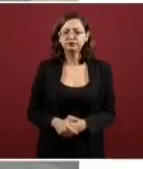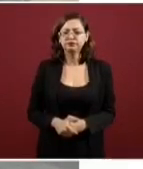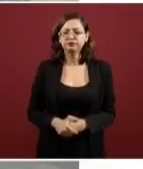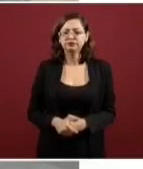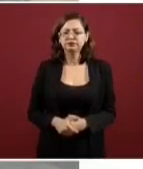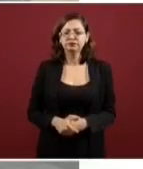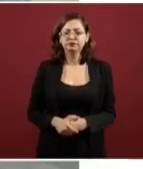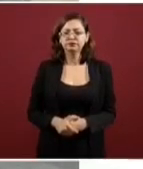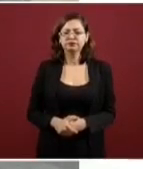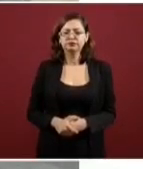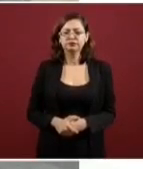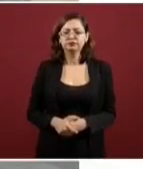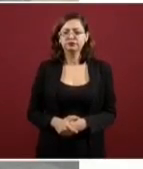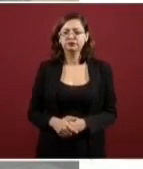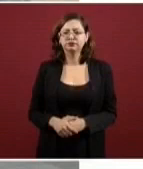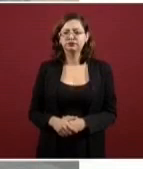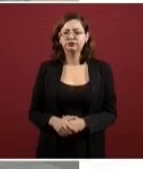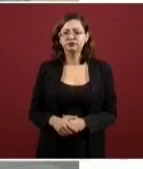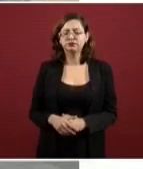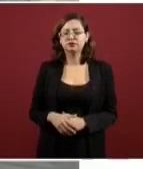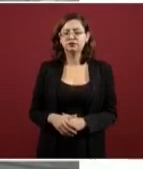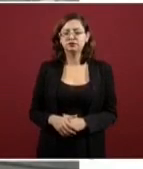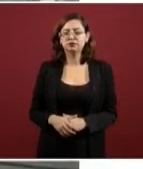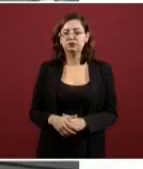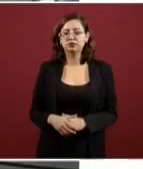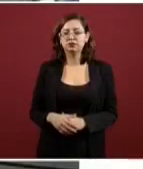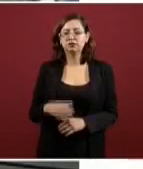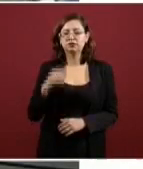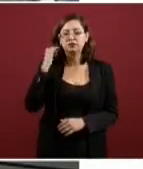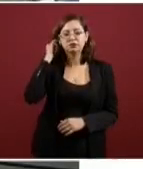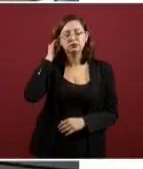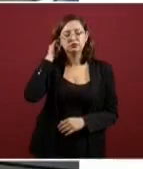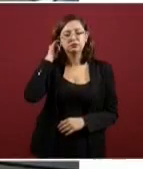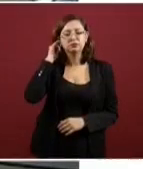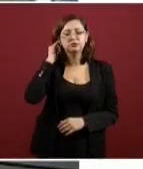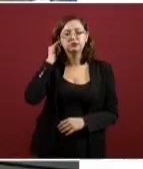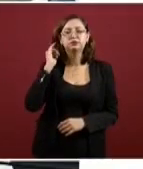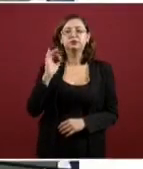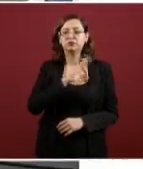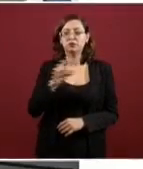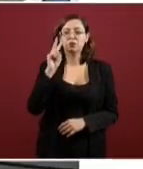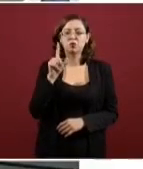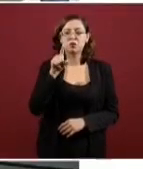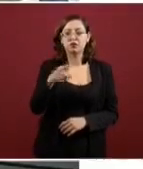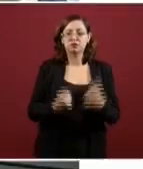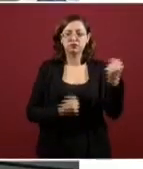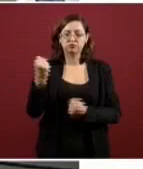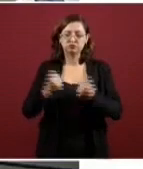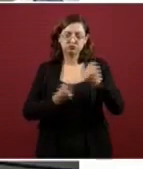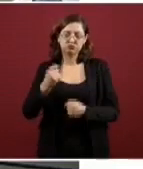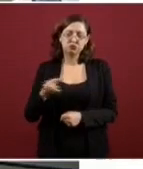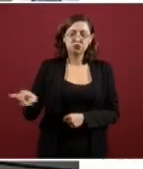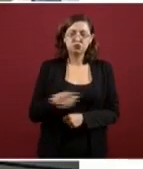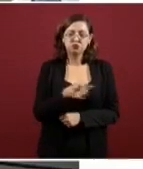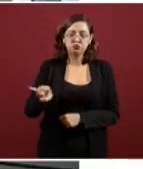Aproximadamente una hora después de la operación se reportaron vehículos con gente armada rodeando la casa donde se llevaba a cabo el operativo y también en